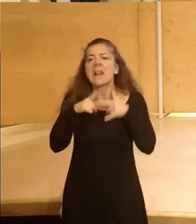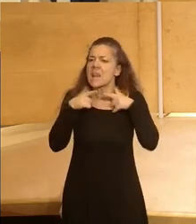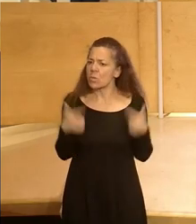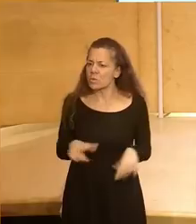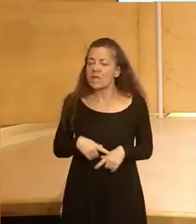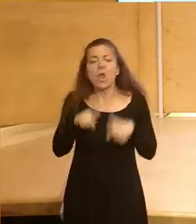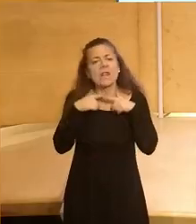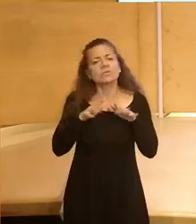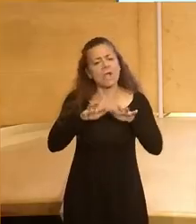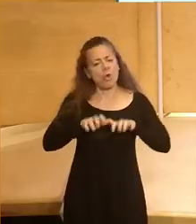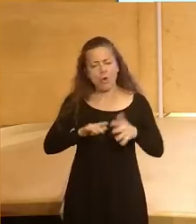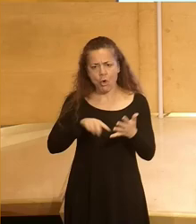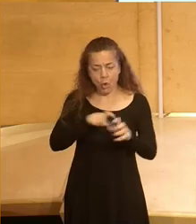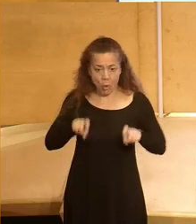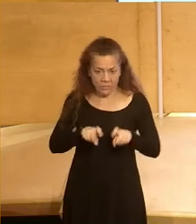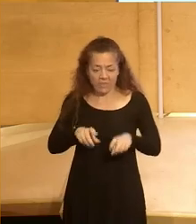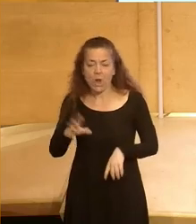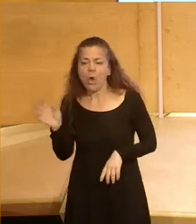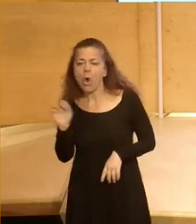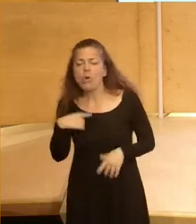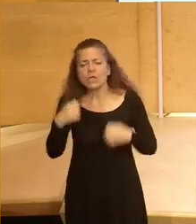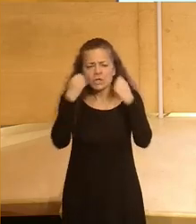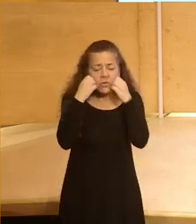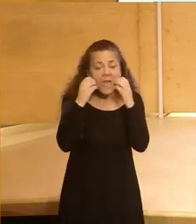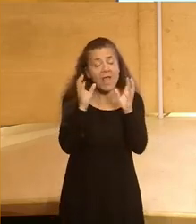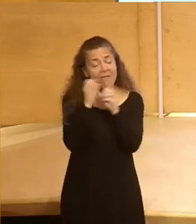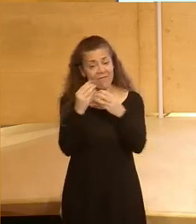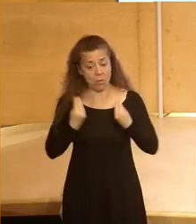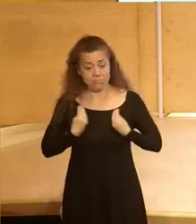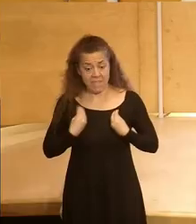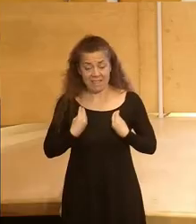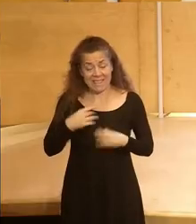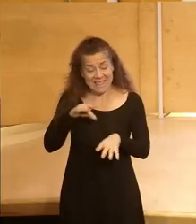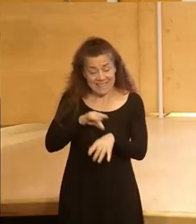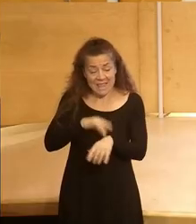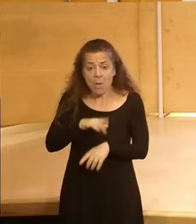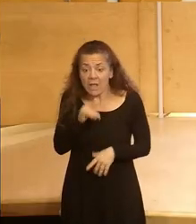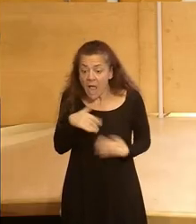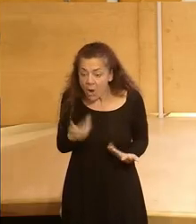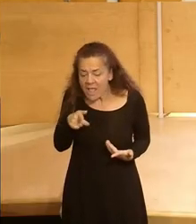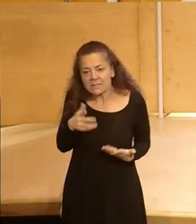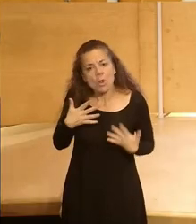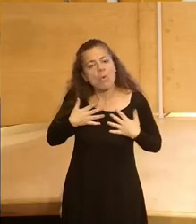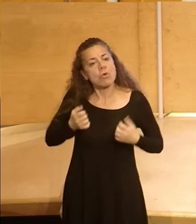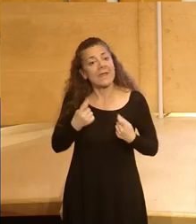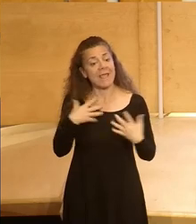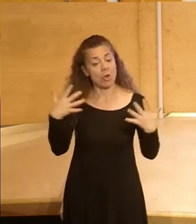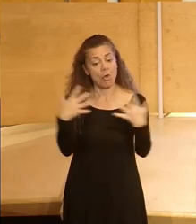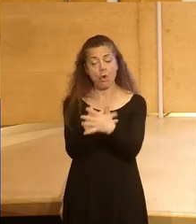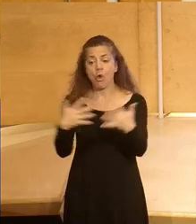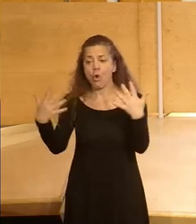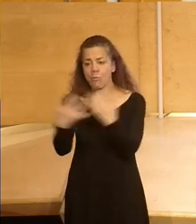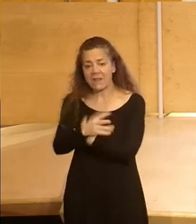lingüista computacional voy a estudiar biomedicina porque ahora llega todo este poder de combinar